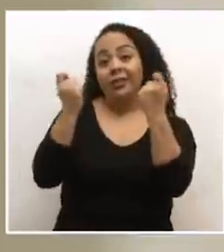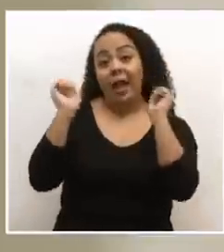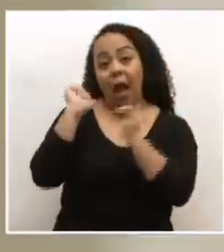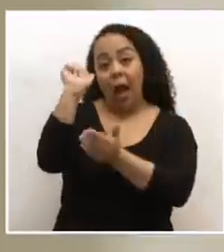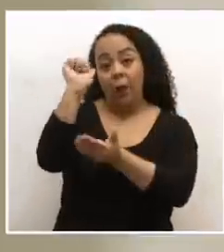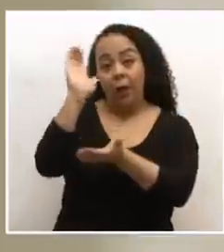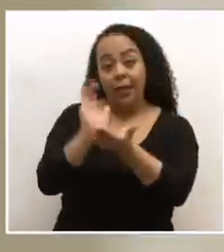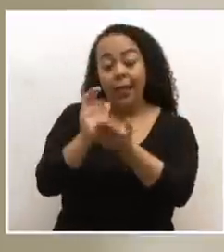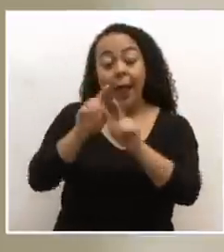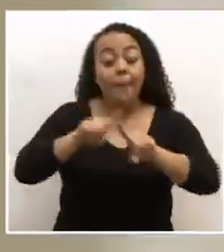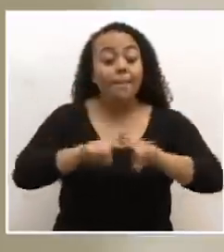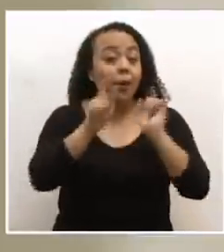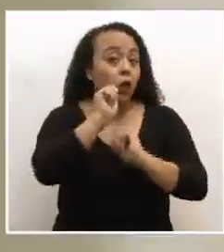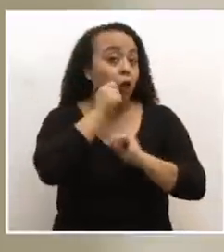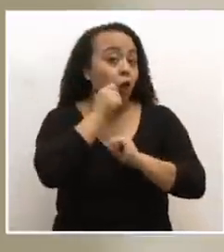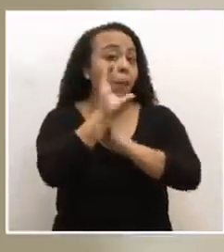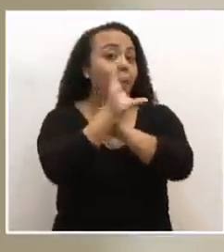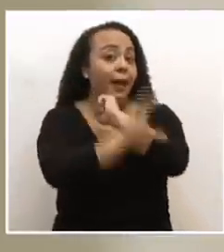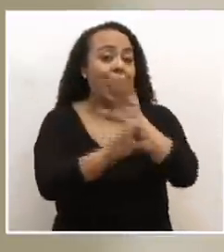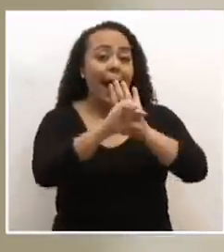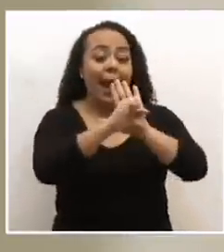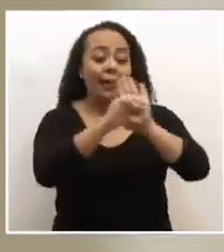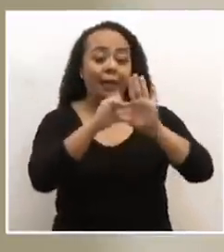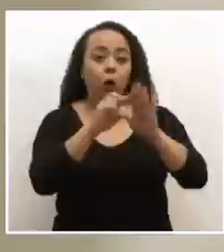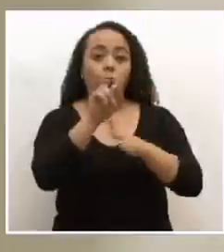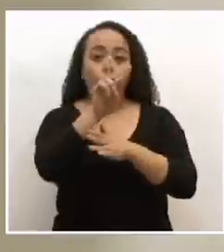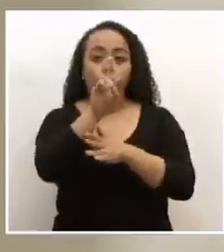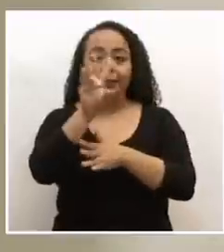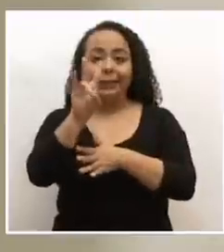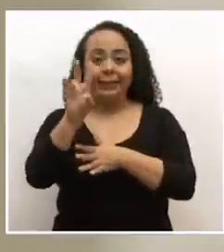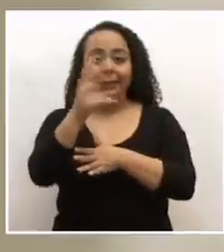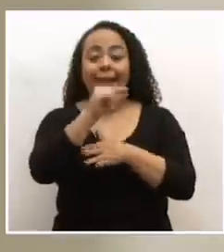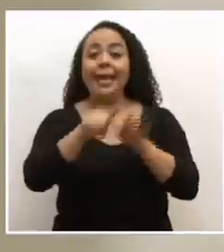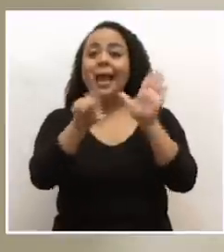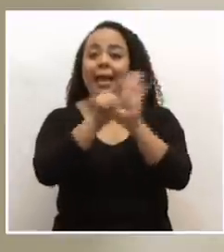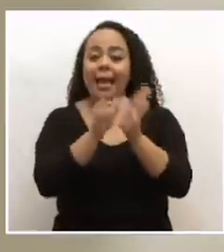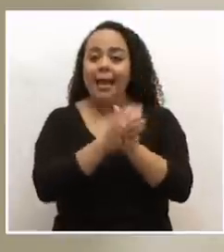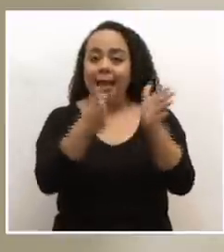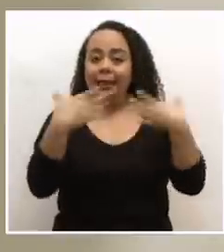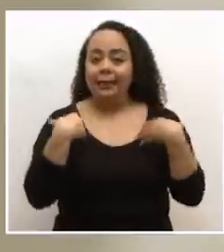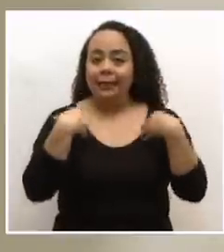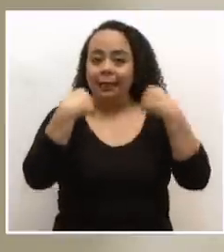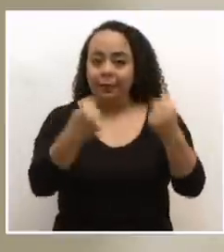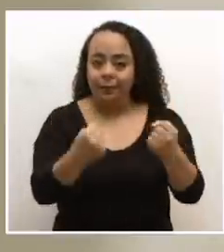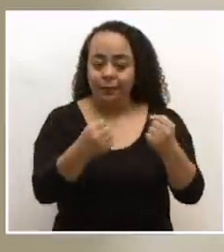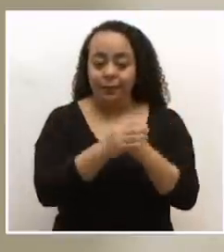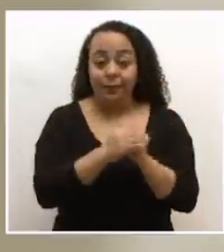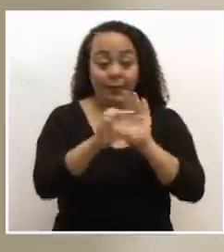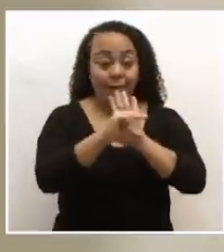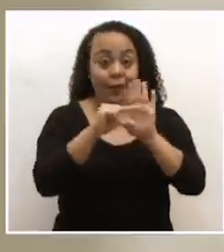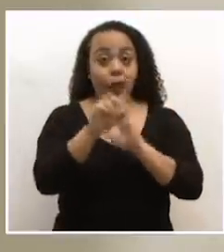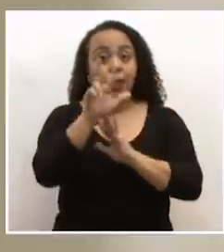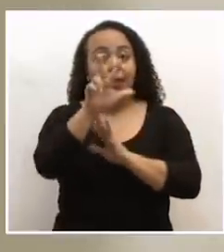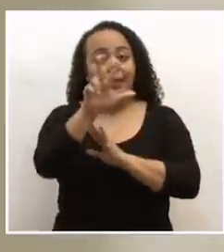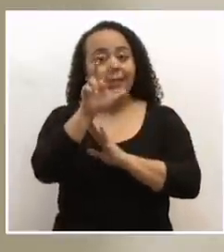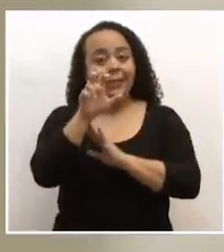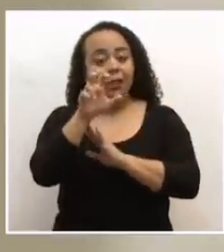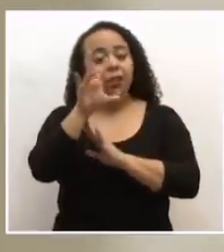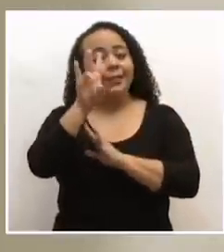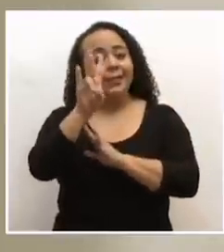Sin embargo, el Código Penal en el artículo 277 y la Ley General de Salud en el 378